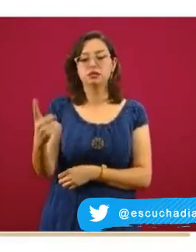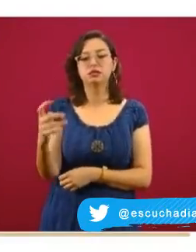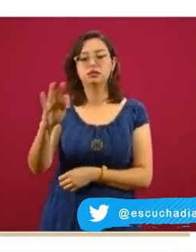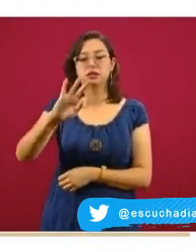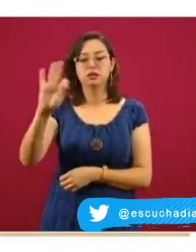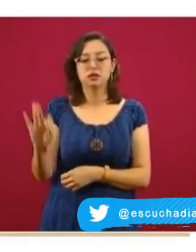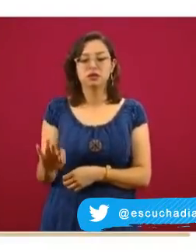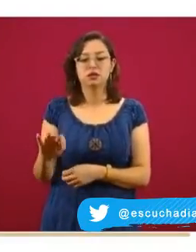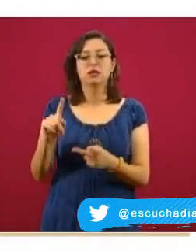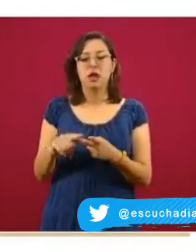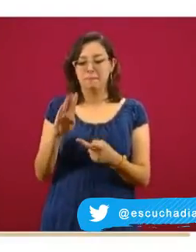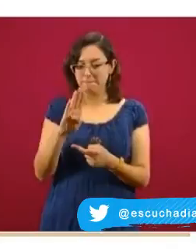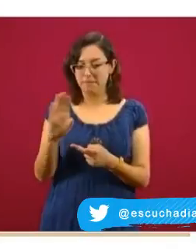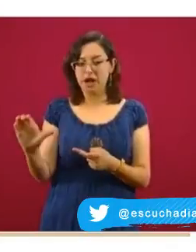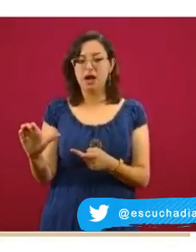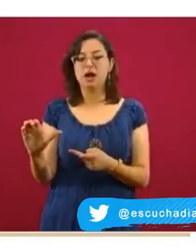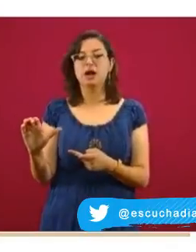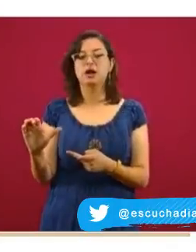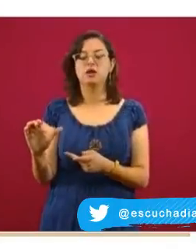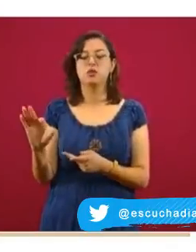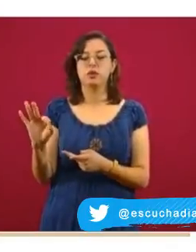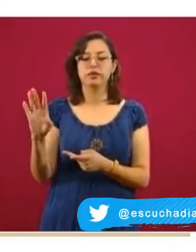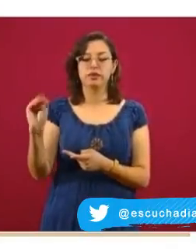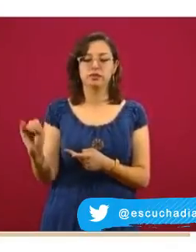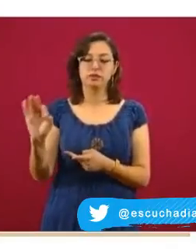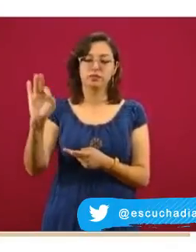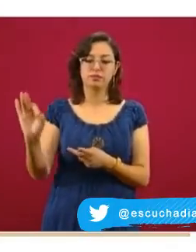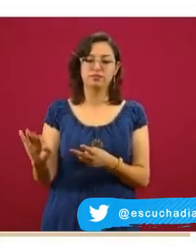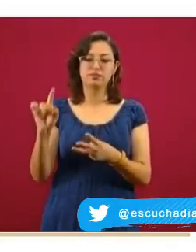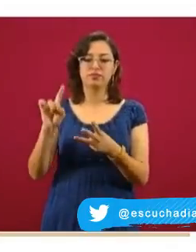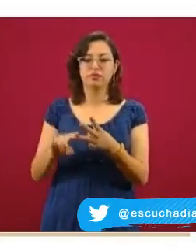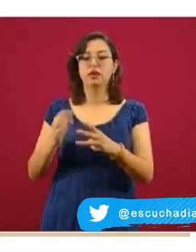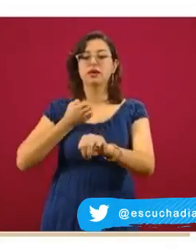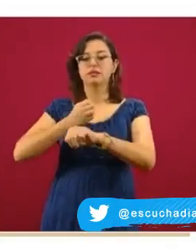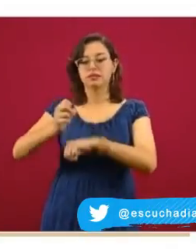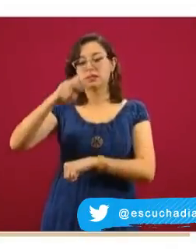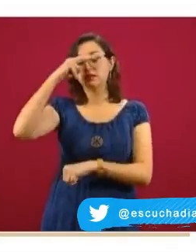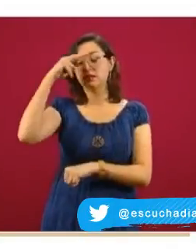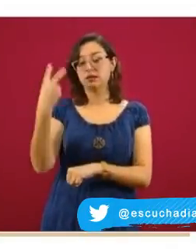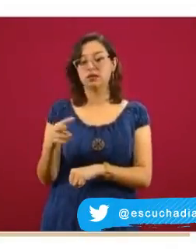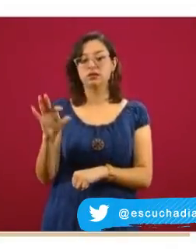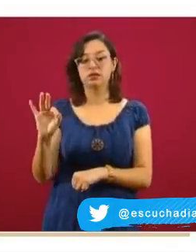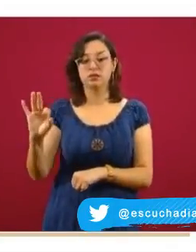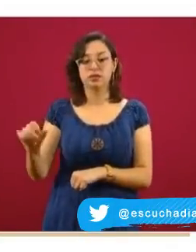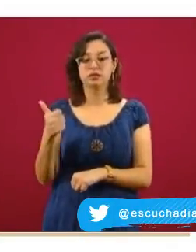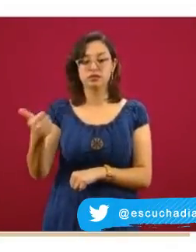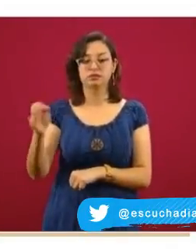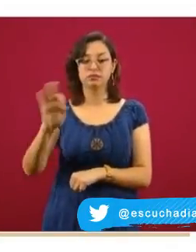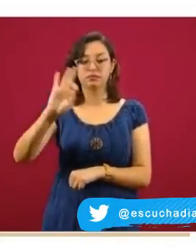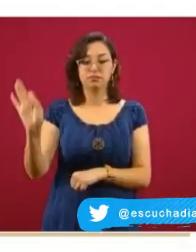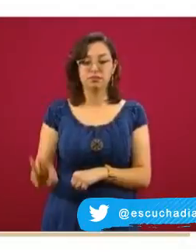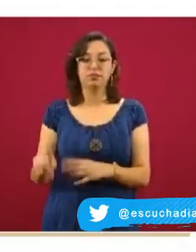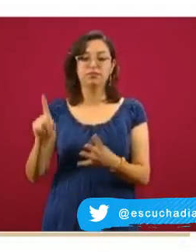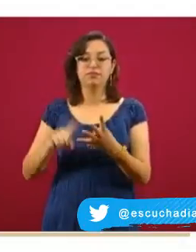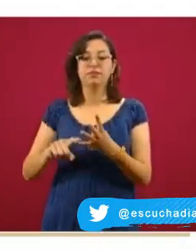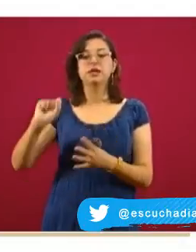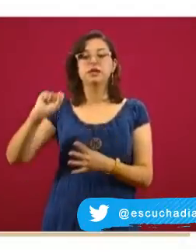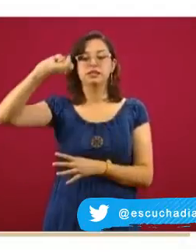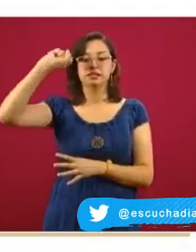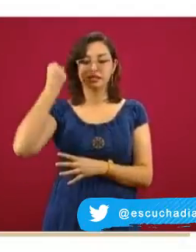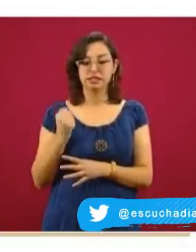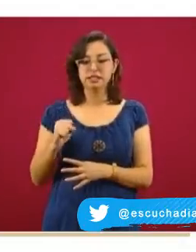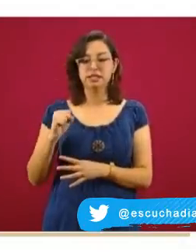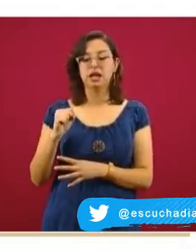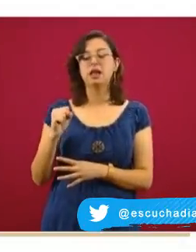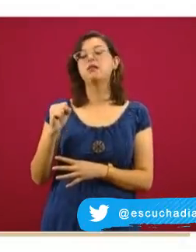por ciento, Baja California también con un 49, el Estado de México con 46 y aquí es Sinaloa, en el caso